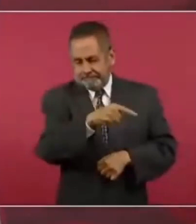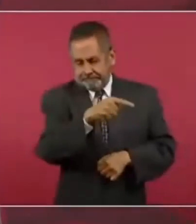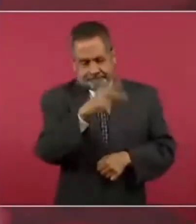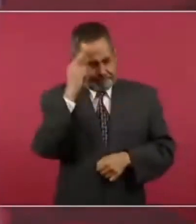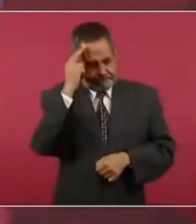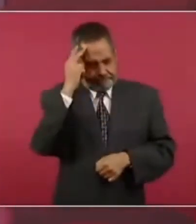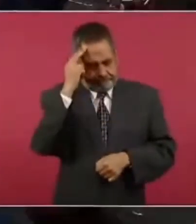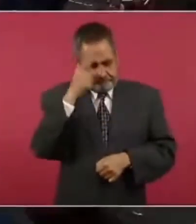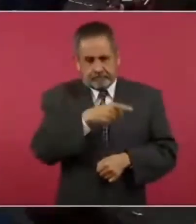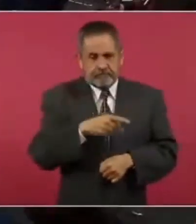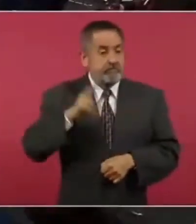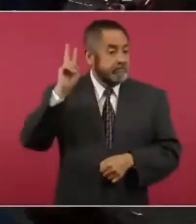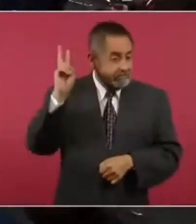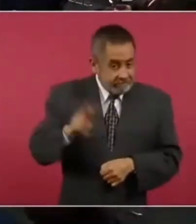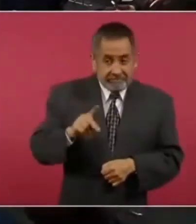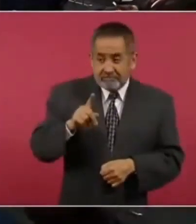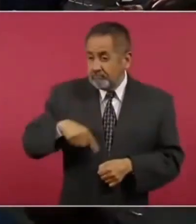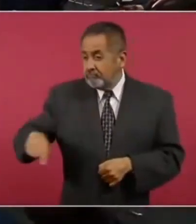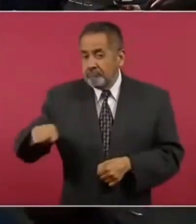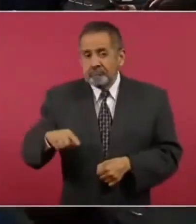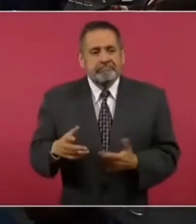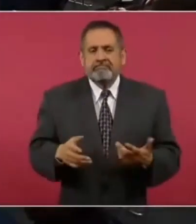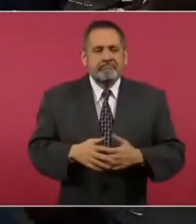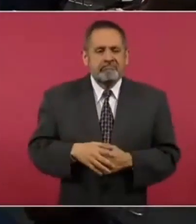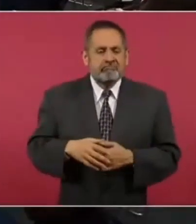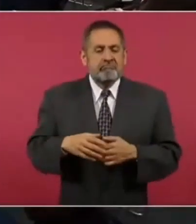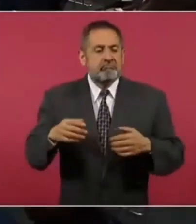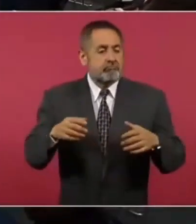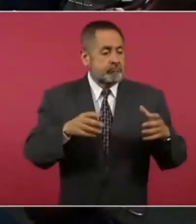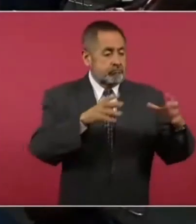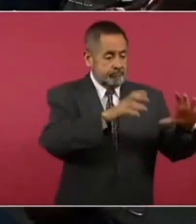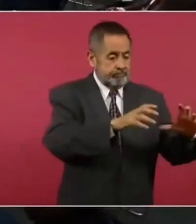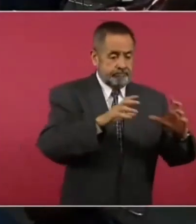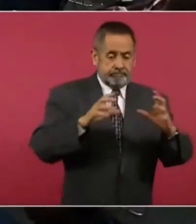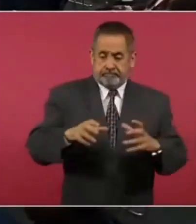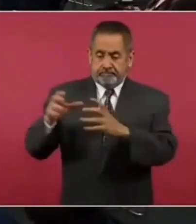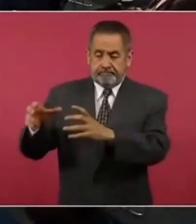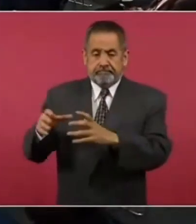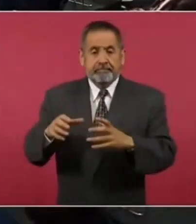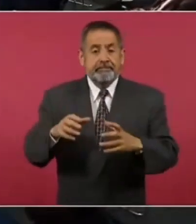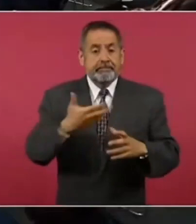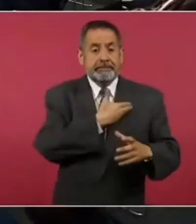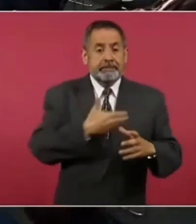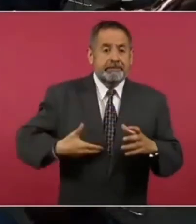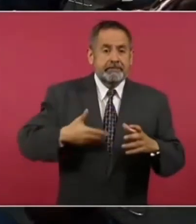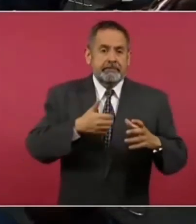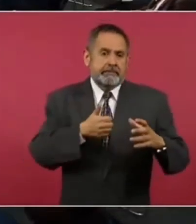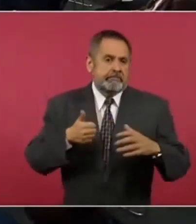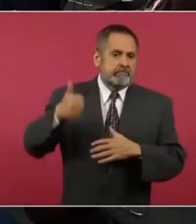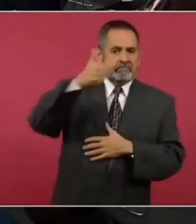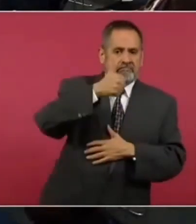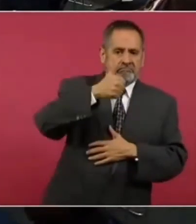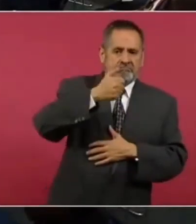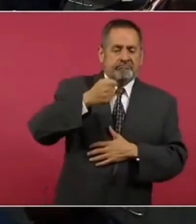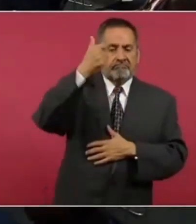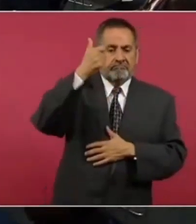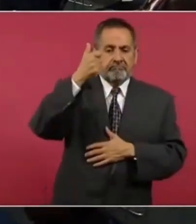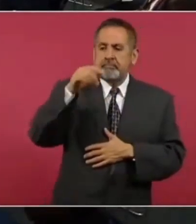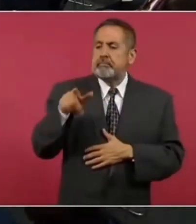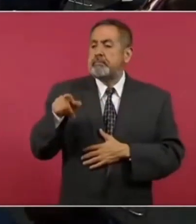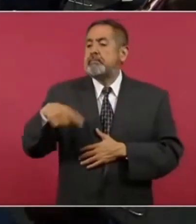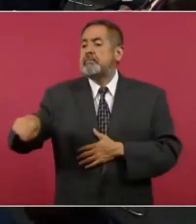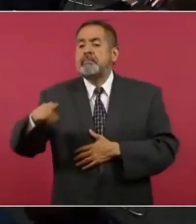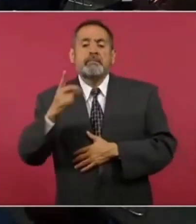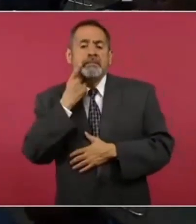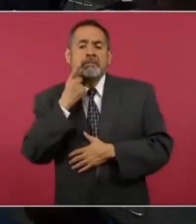en los hechos en la práctica el poder de los poderes era el Ejecutivo y el Poder Legislativo